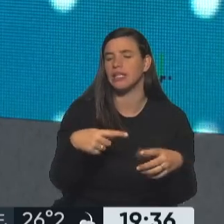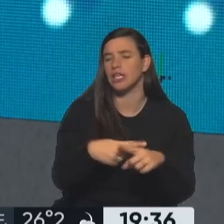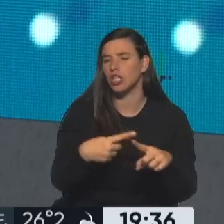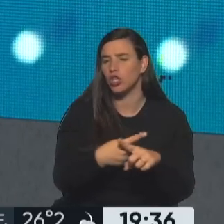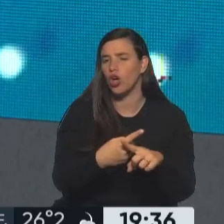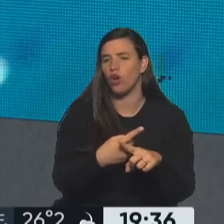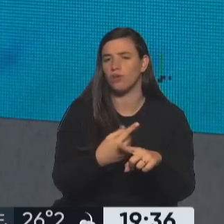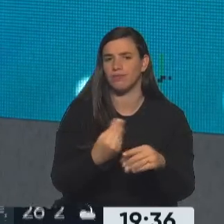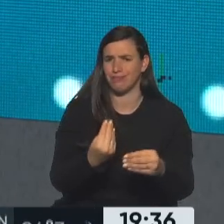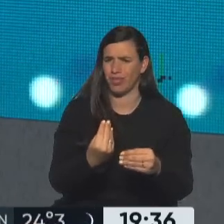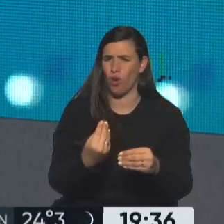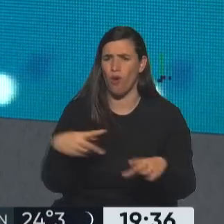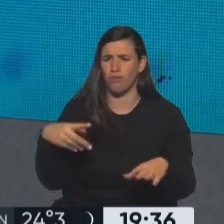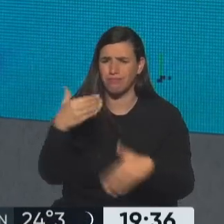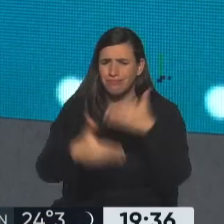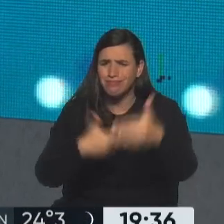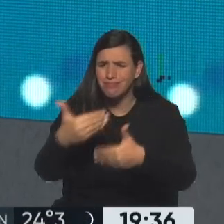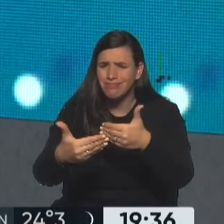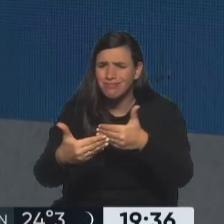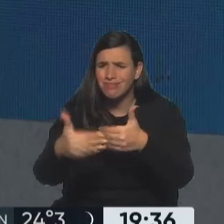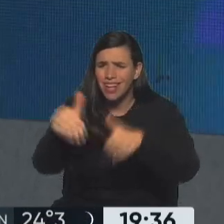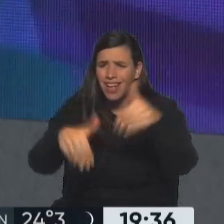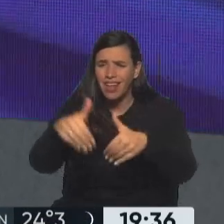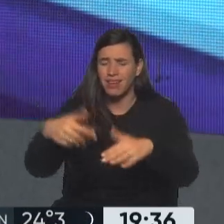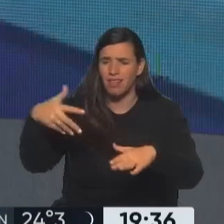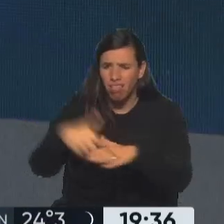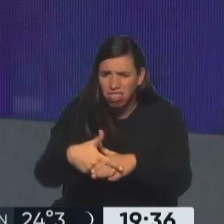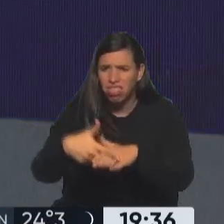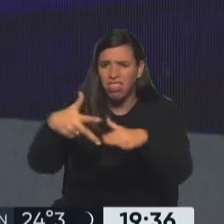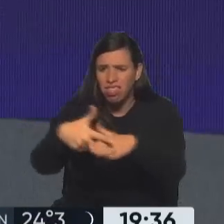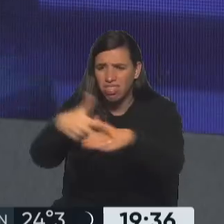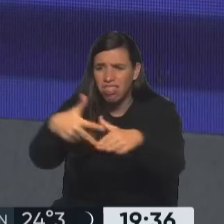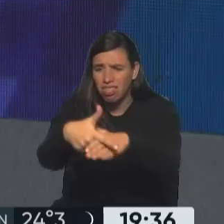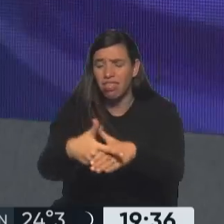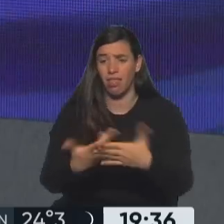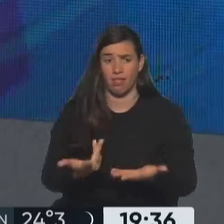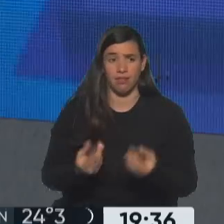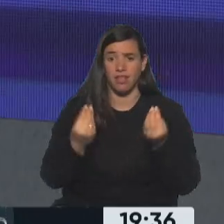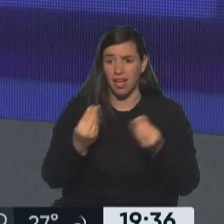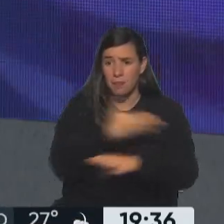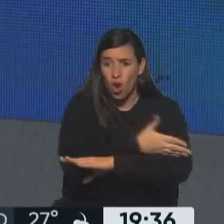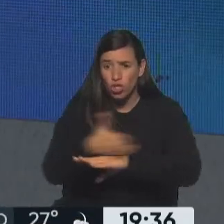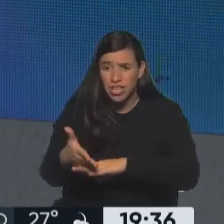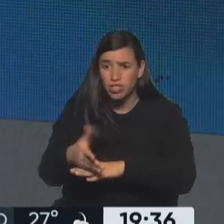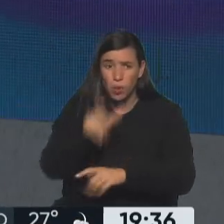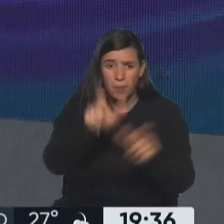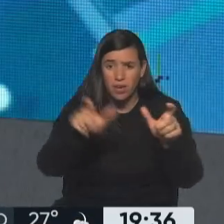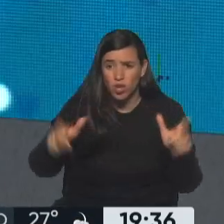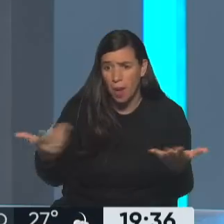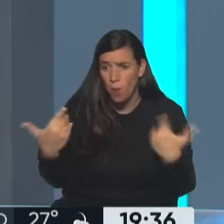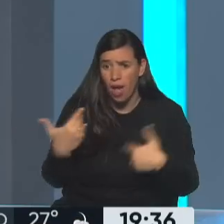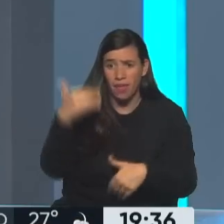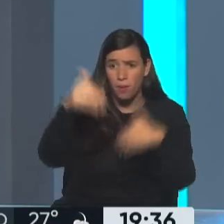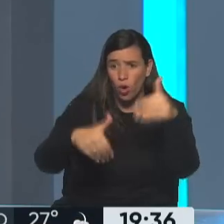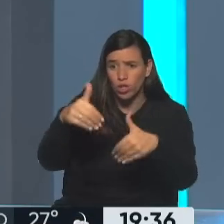proceso eleccionario de ciudadanos y ciudadanas que pueden ir a votar tanto al oficialismo como a la oposición. Totalmente. Yo me acuerdo que en